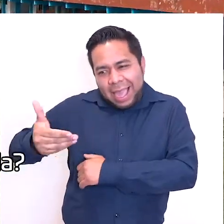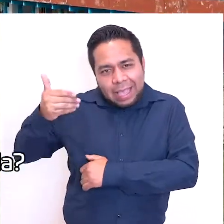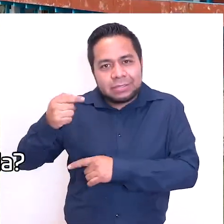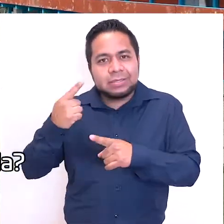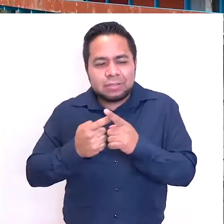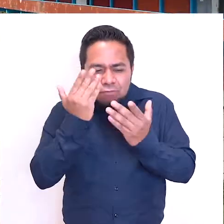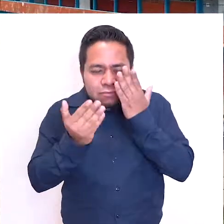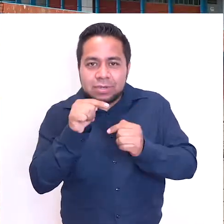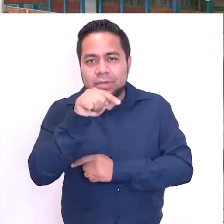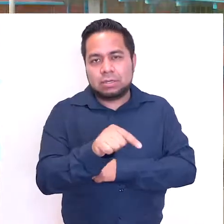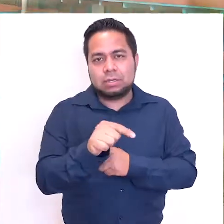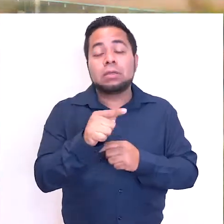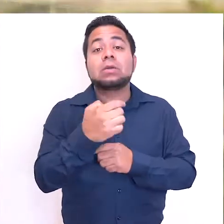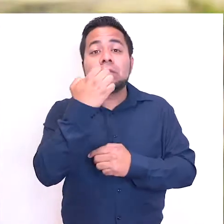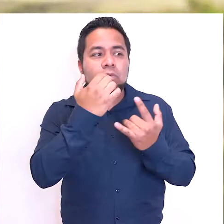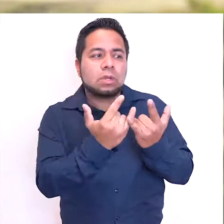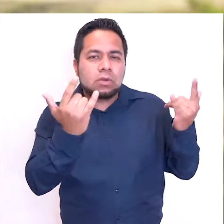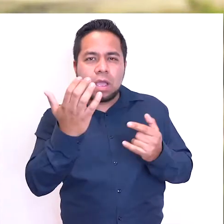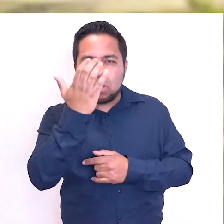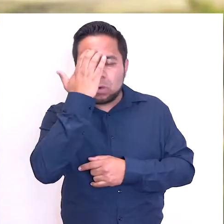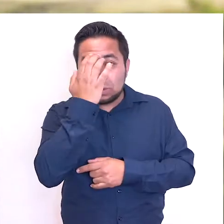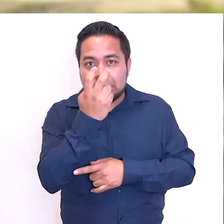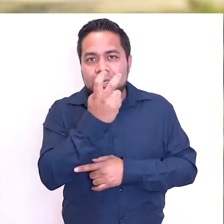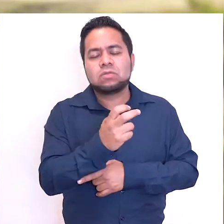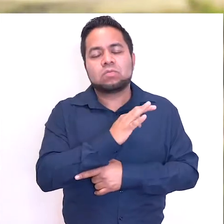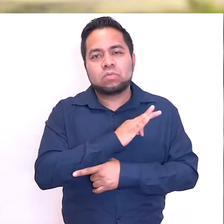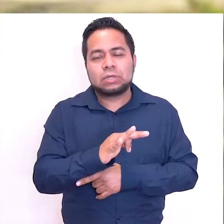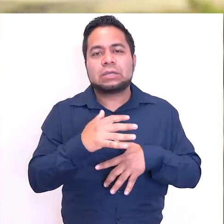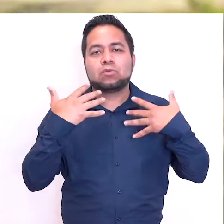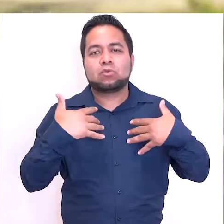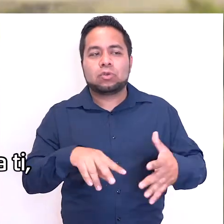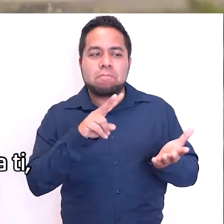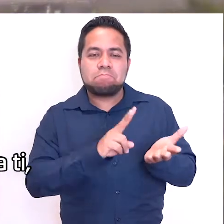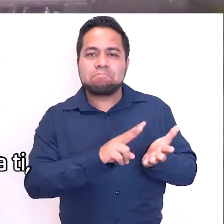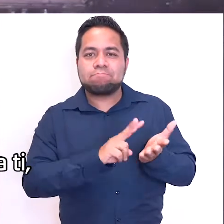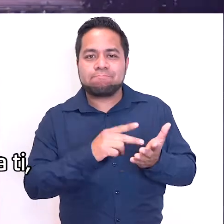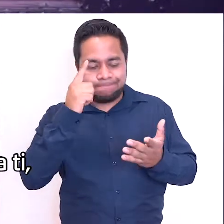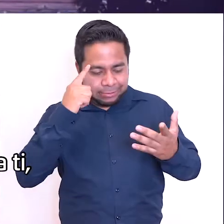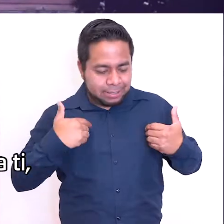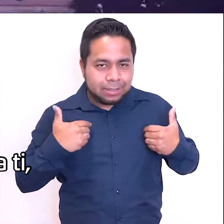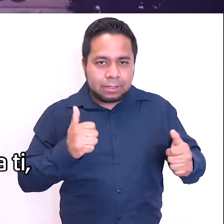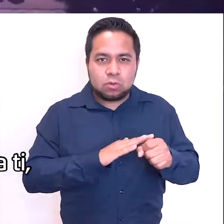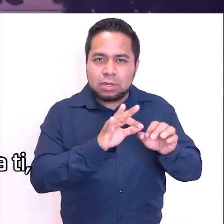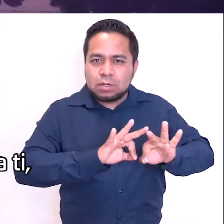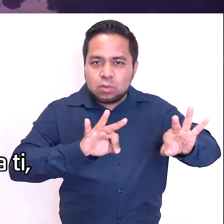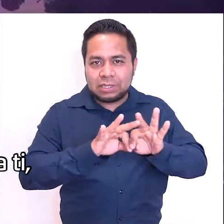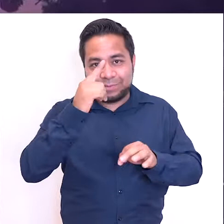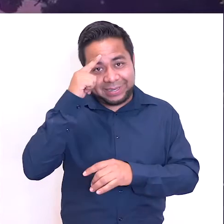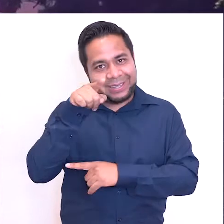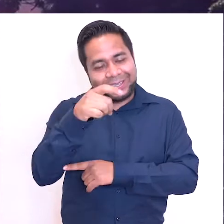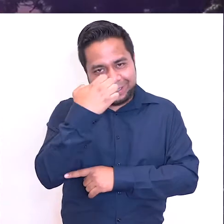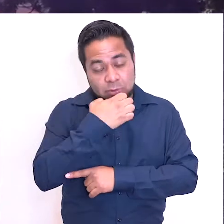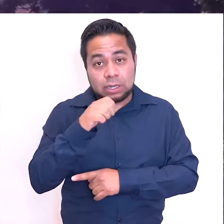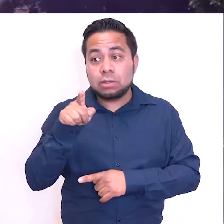estudiaron en ella? Conocer sobre la historia de nuestros centros escolares nos permite valorarlos y comprender la importancia que